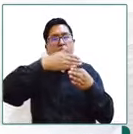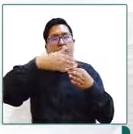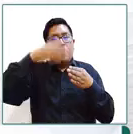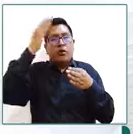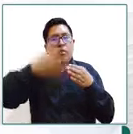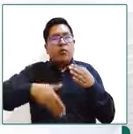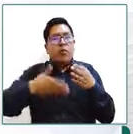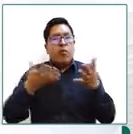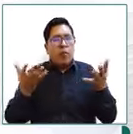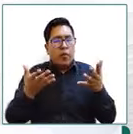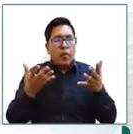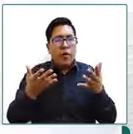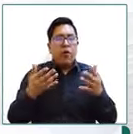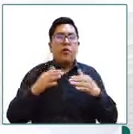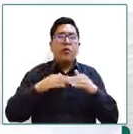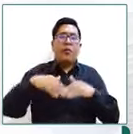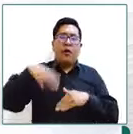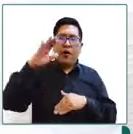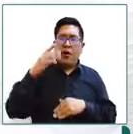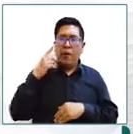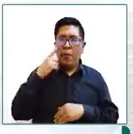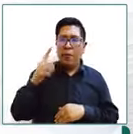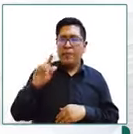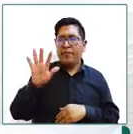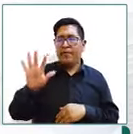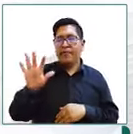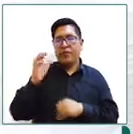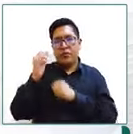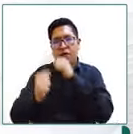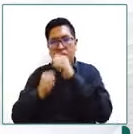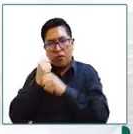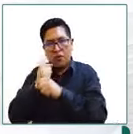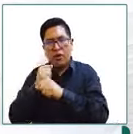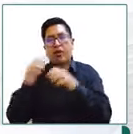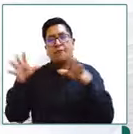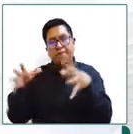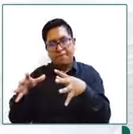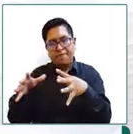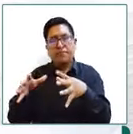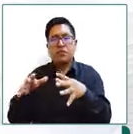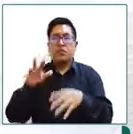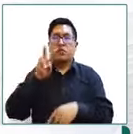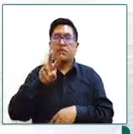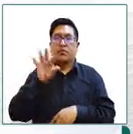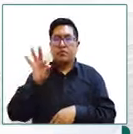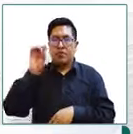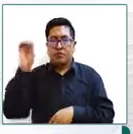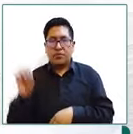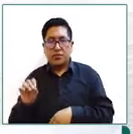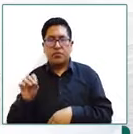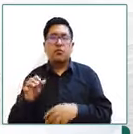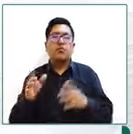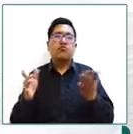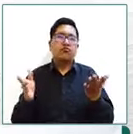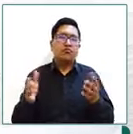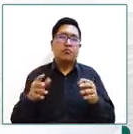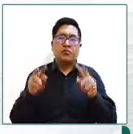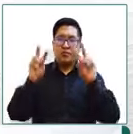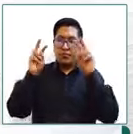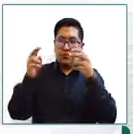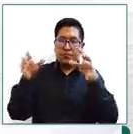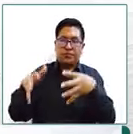incidencia mayor a 5 años 29% lo cual